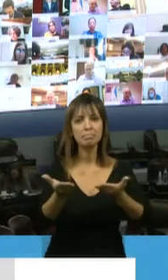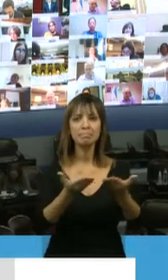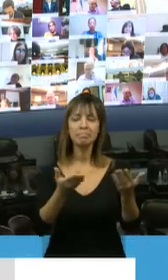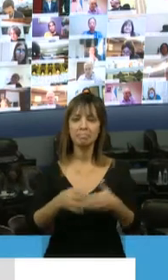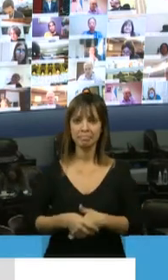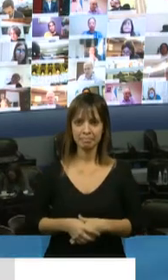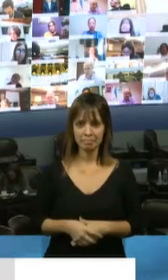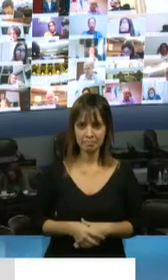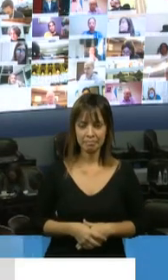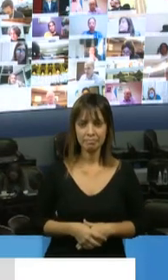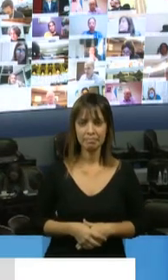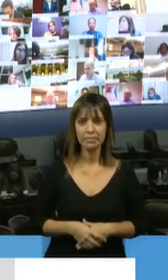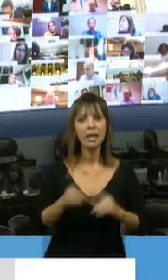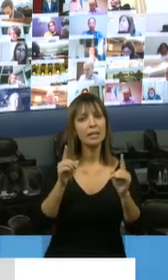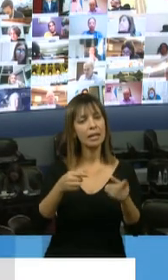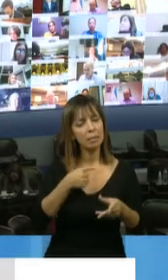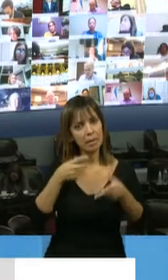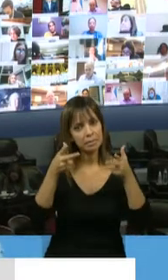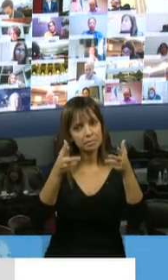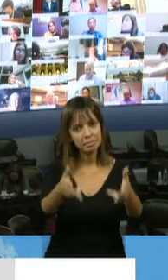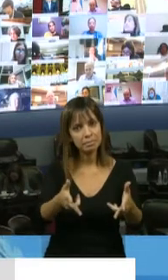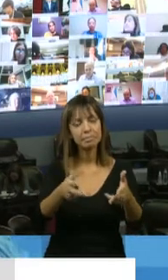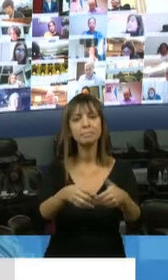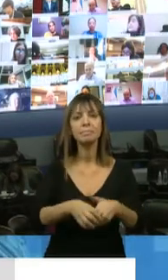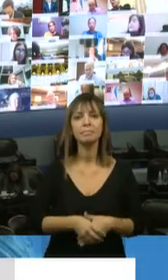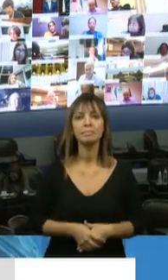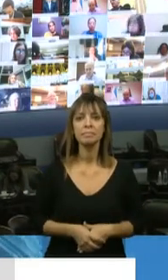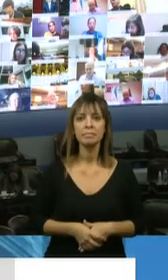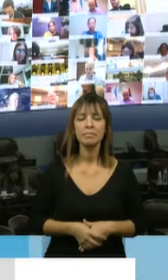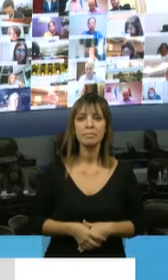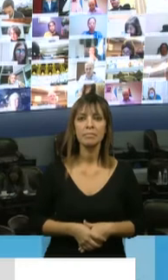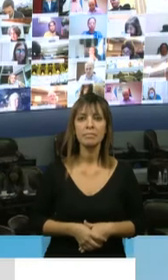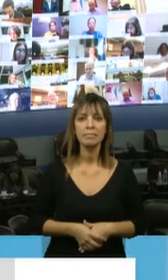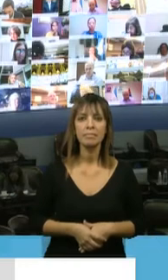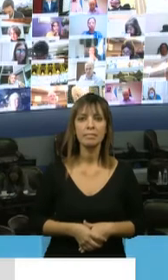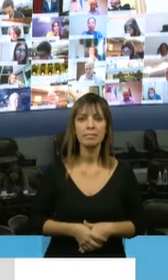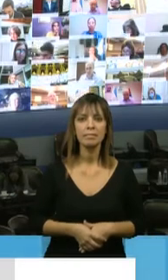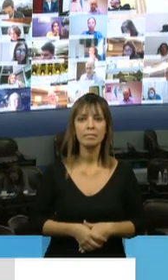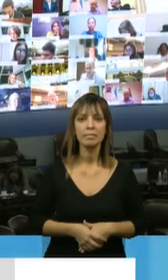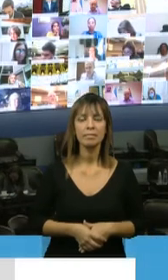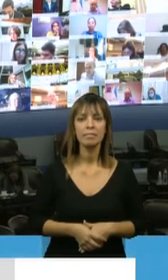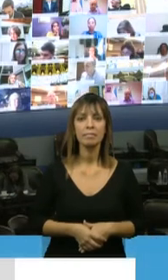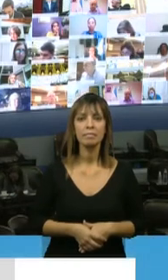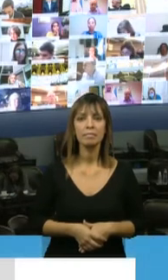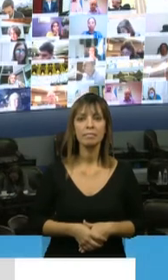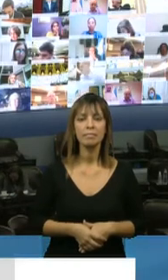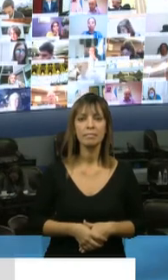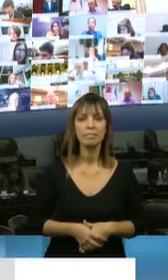También quiero decirle, señor presidente, que todo lo que